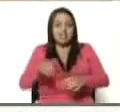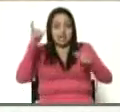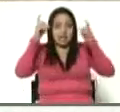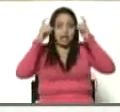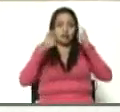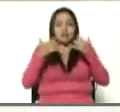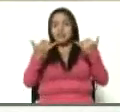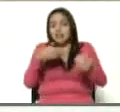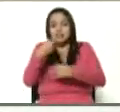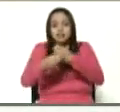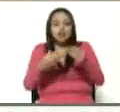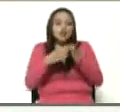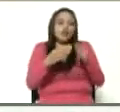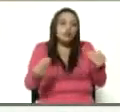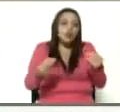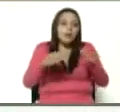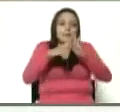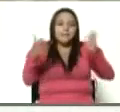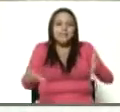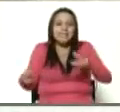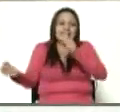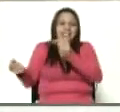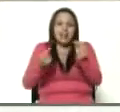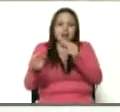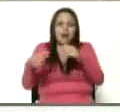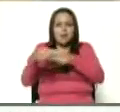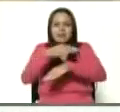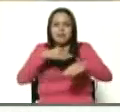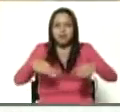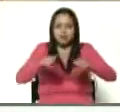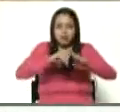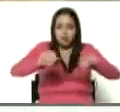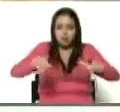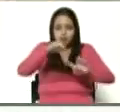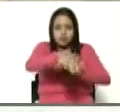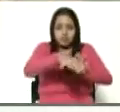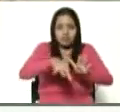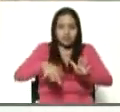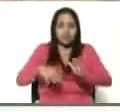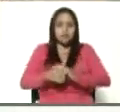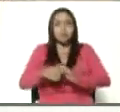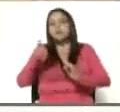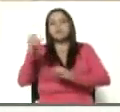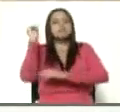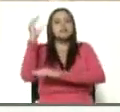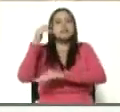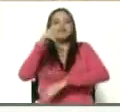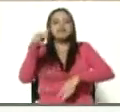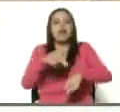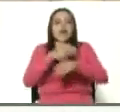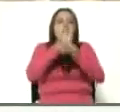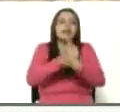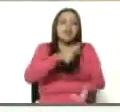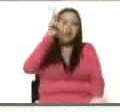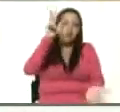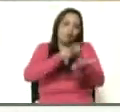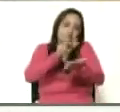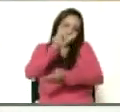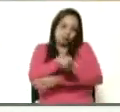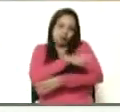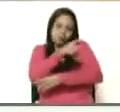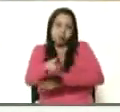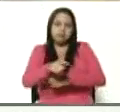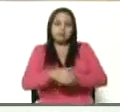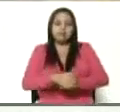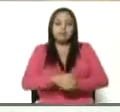diligencia, todas las mesas de trabajo, el Ministerio de Agricultura y Tierra, y está en la Asamblea Nacional esperando por la aprobación. Esto,